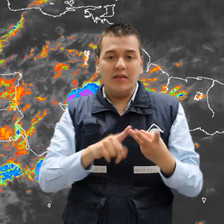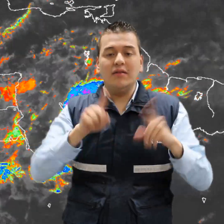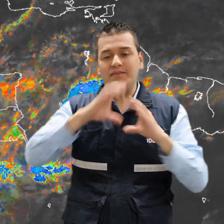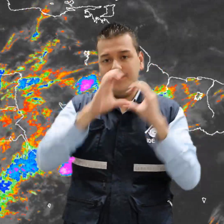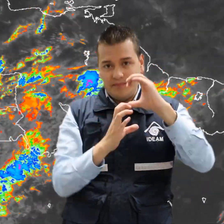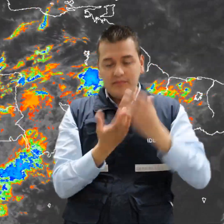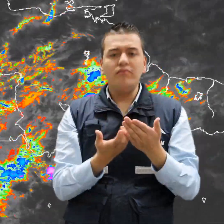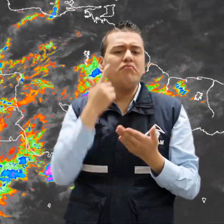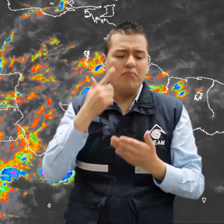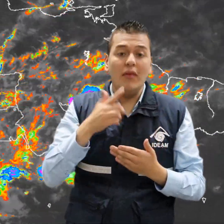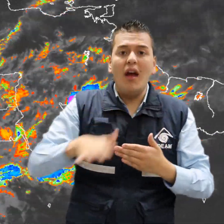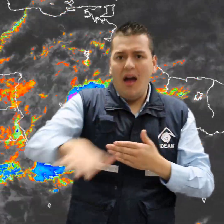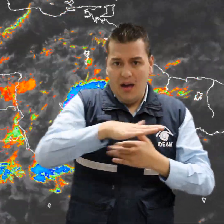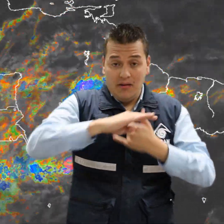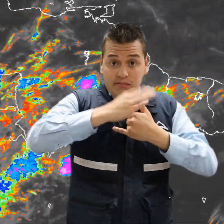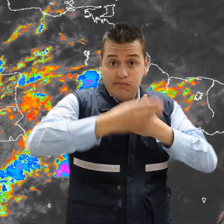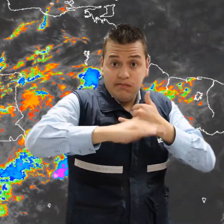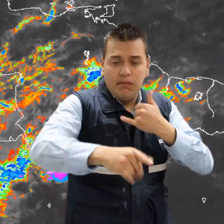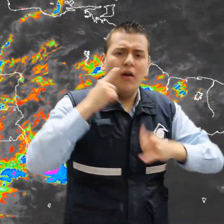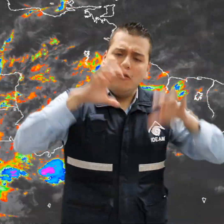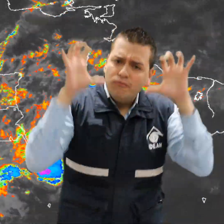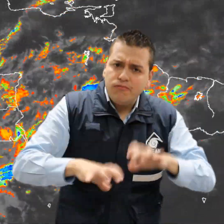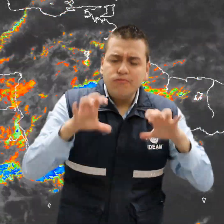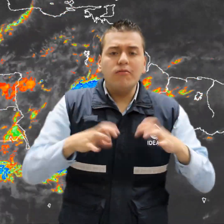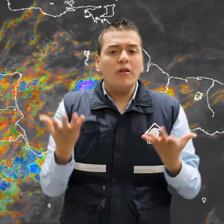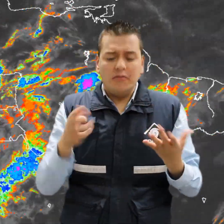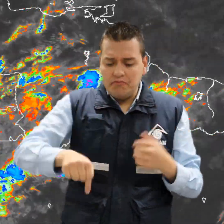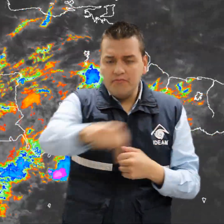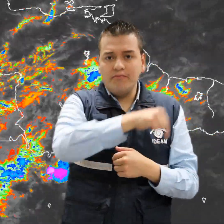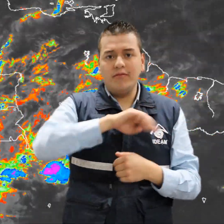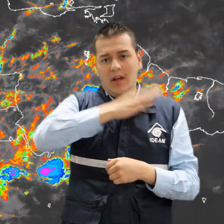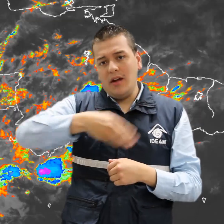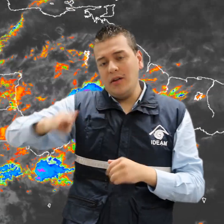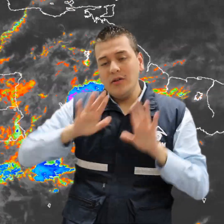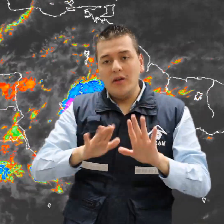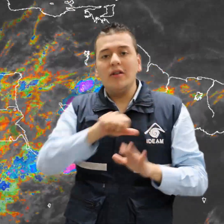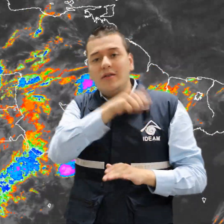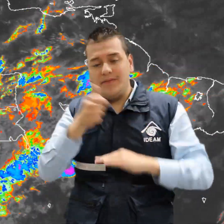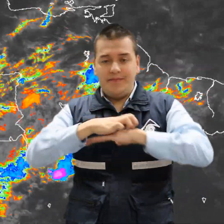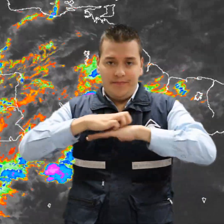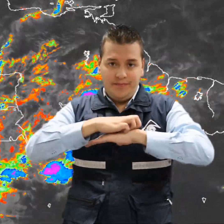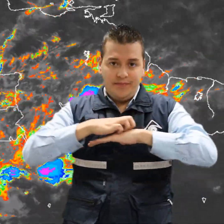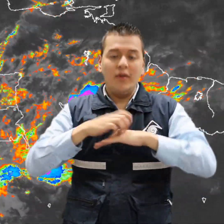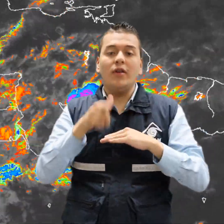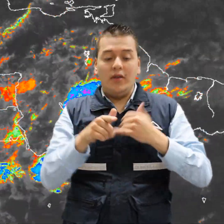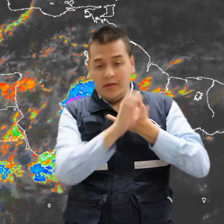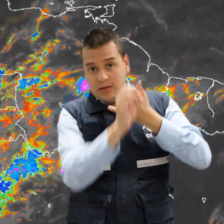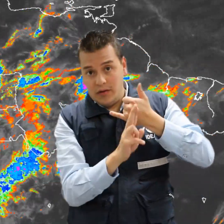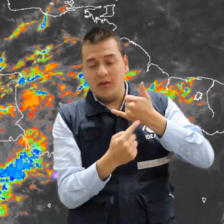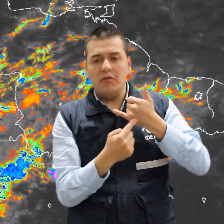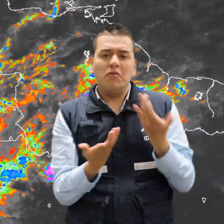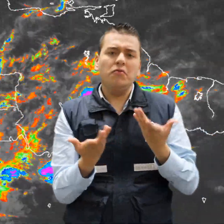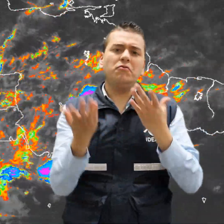Cauca, la región andina con condiciones lluviosas en sectores dispersos de Antioquia y Tolima y hacia el sur del país algo de